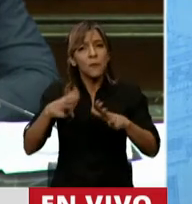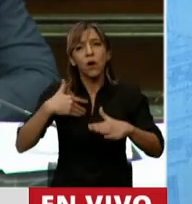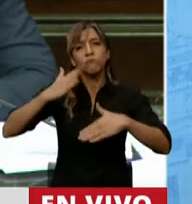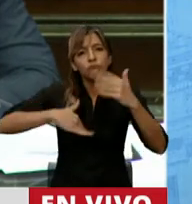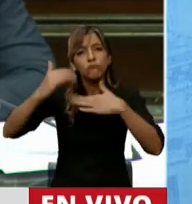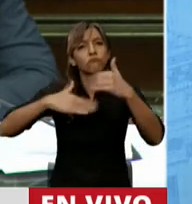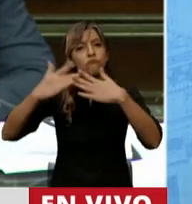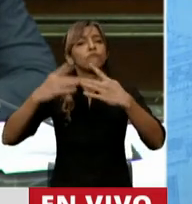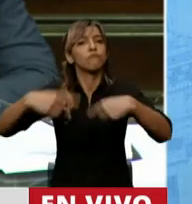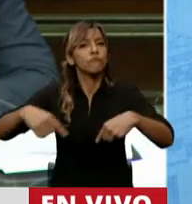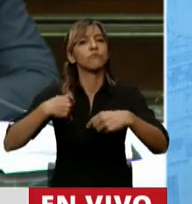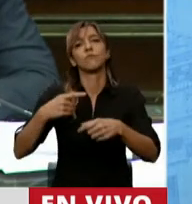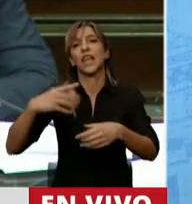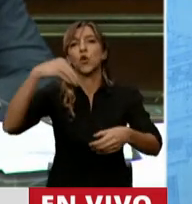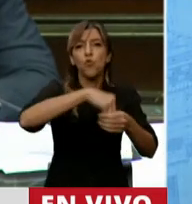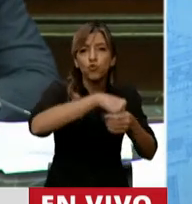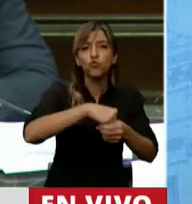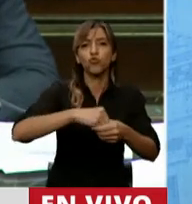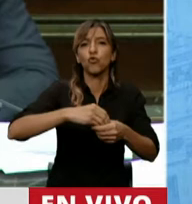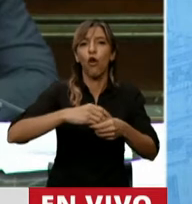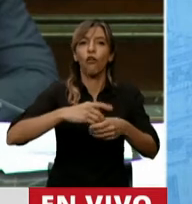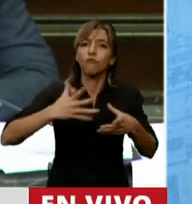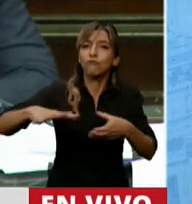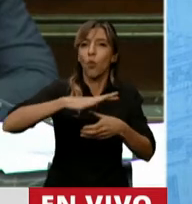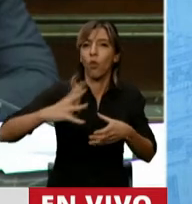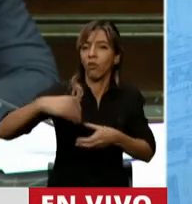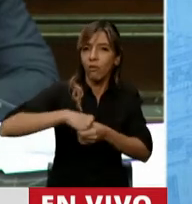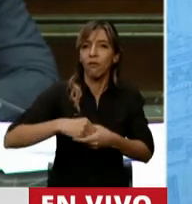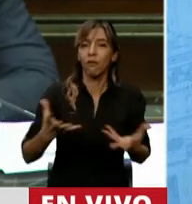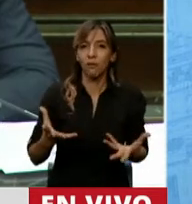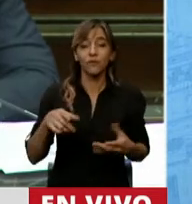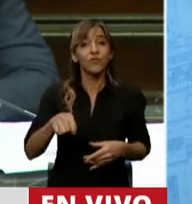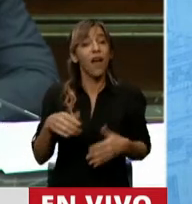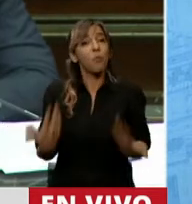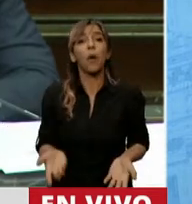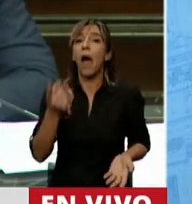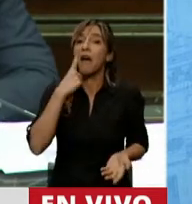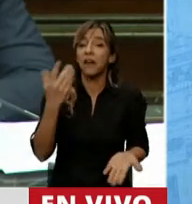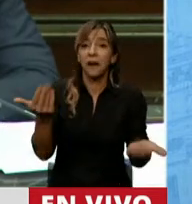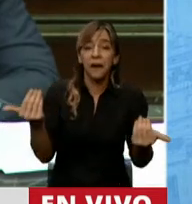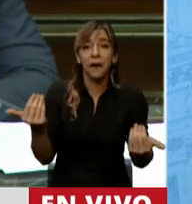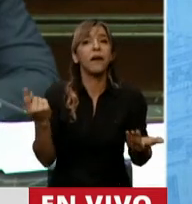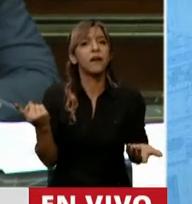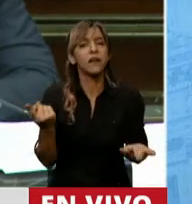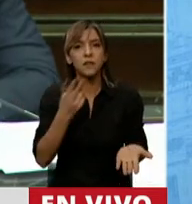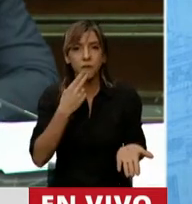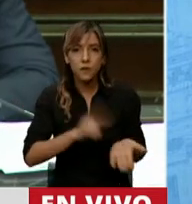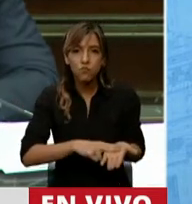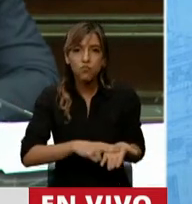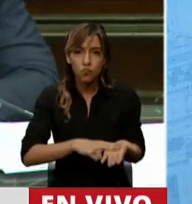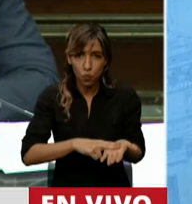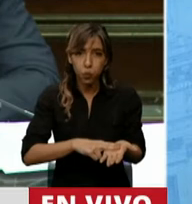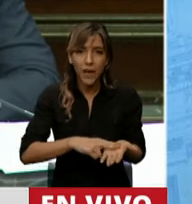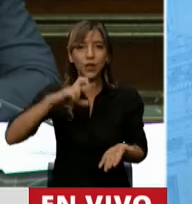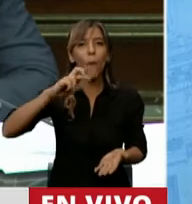también desde lo que tiene que ver con la inclusión comunitaria y ahí aprovechar a preguntarle dónde está yendo el porcentaje del impuesto país que